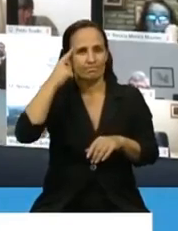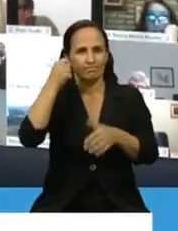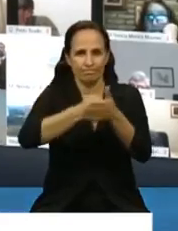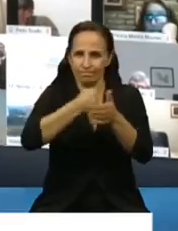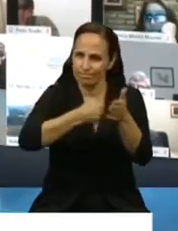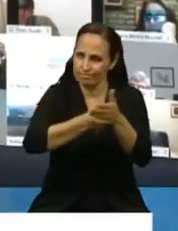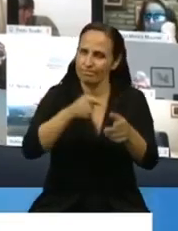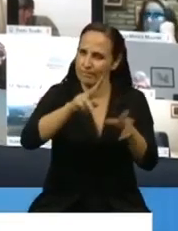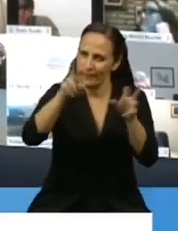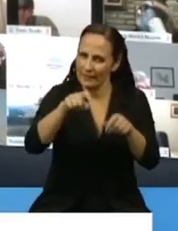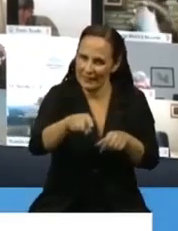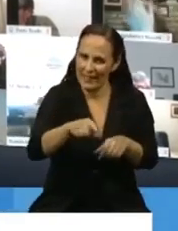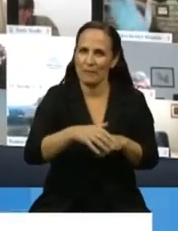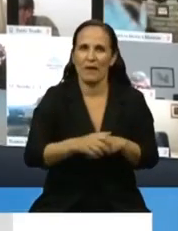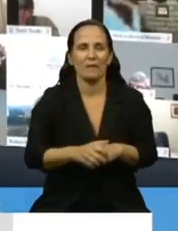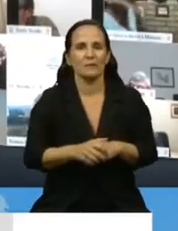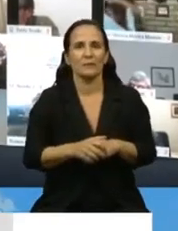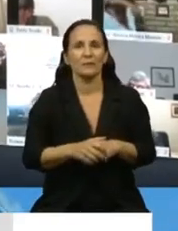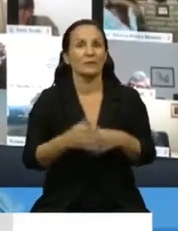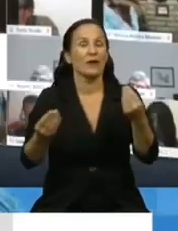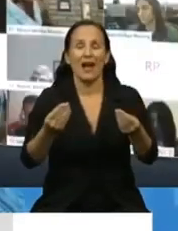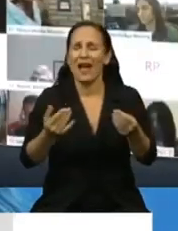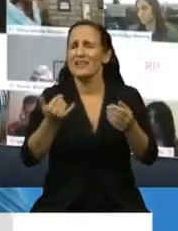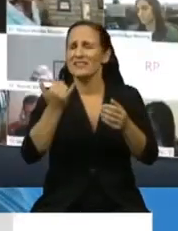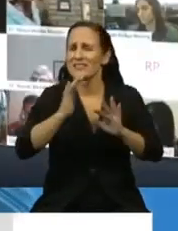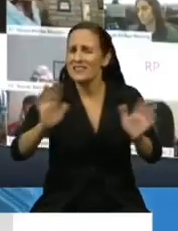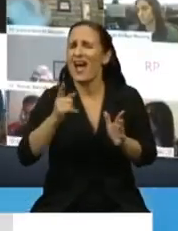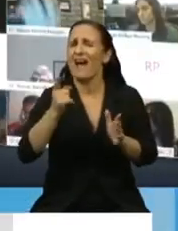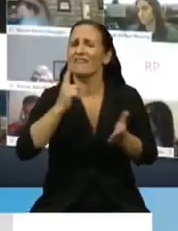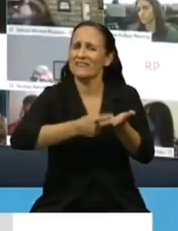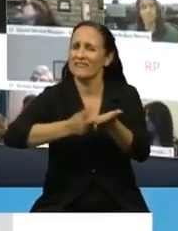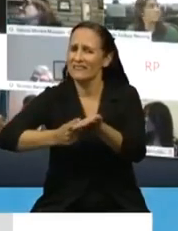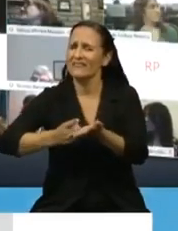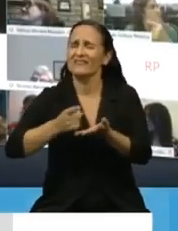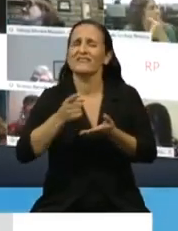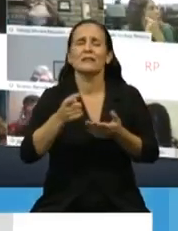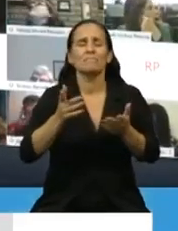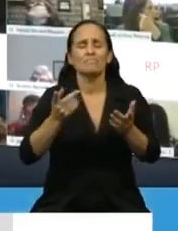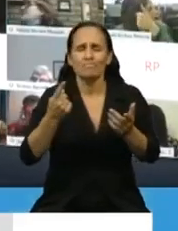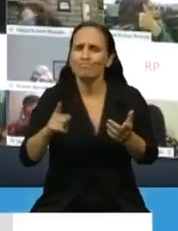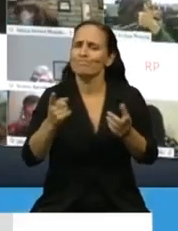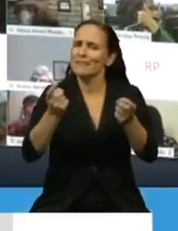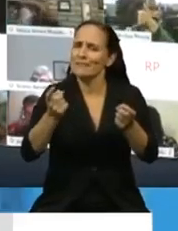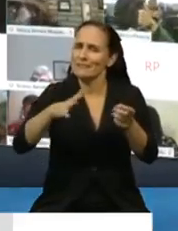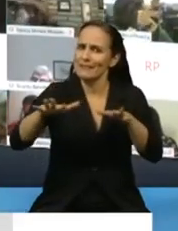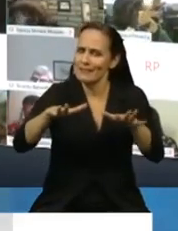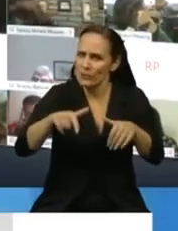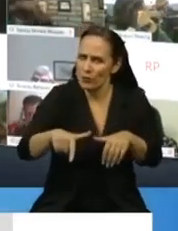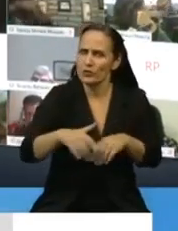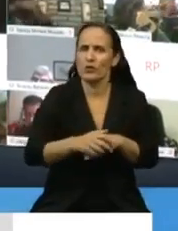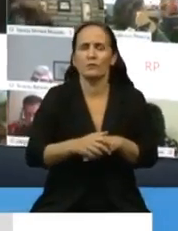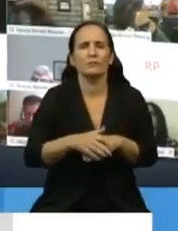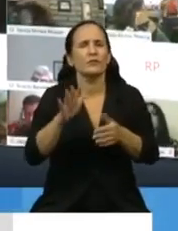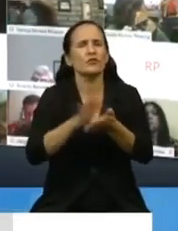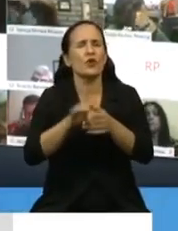medida más, entre tantas medidas que requiere el momento que vivimos. Sin duda que la discusión en torno a las condiciones